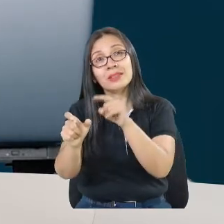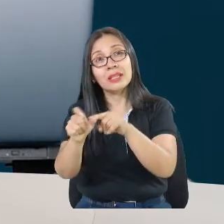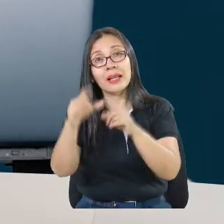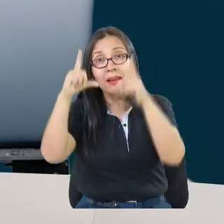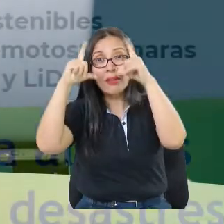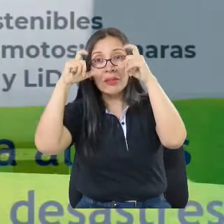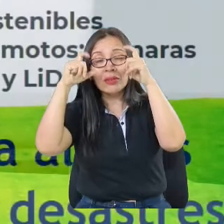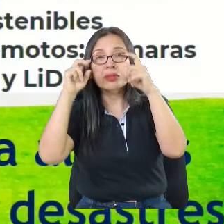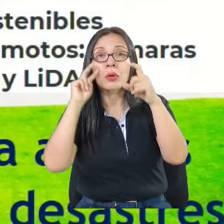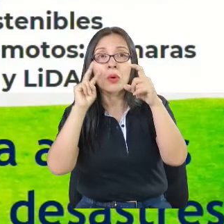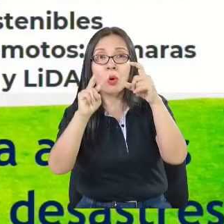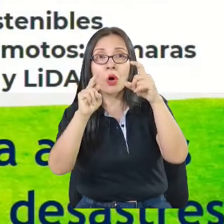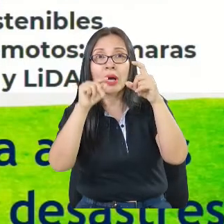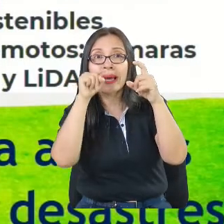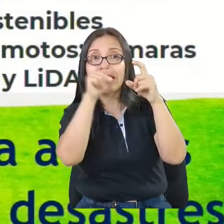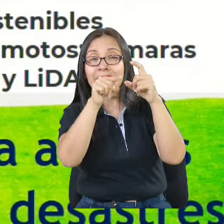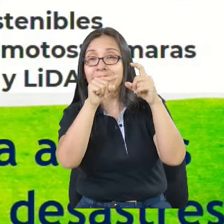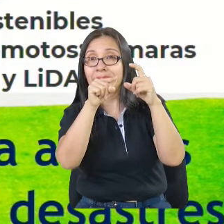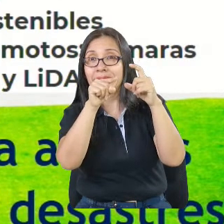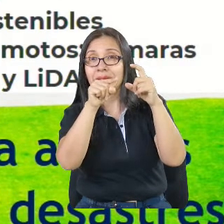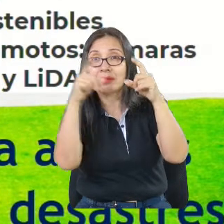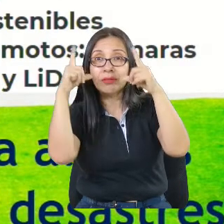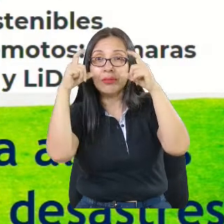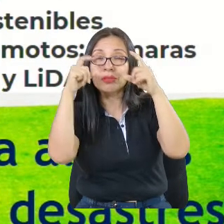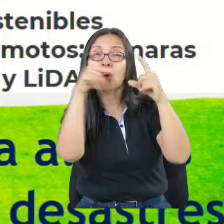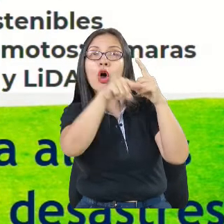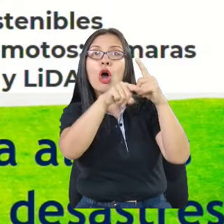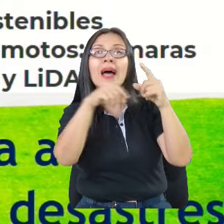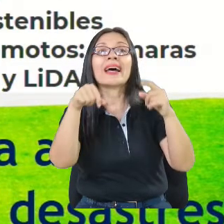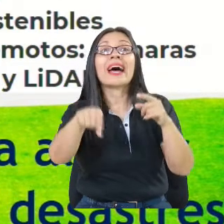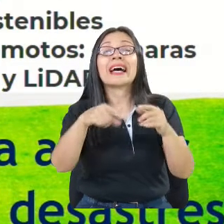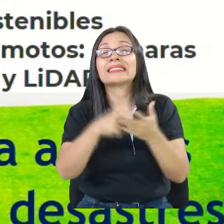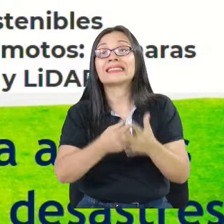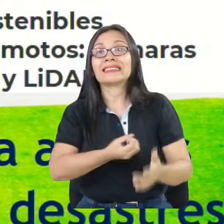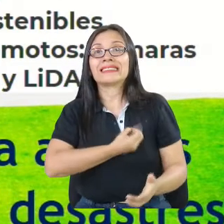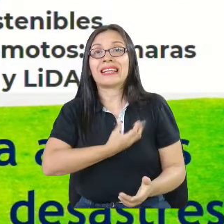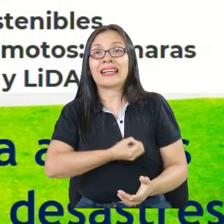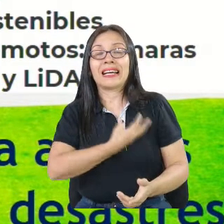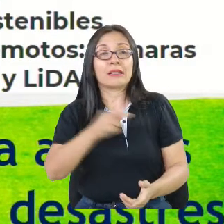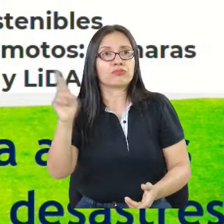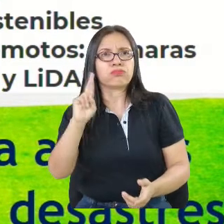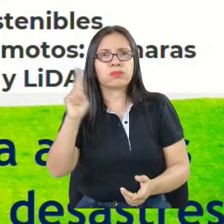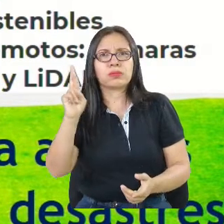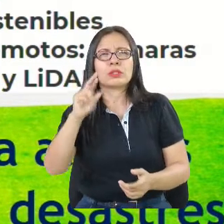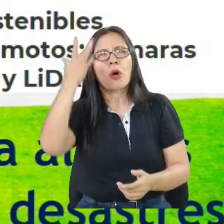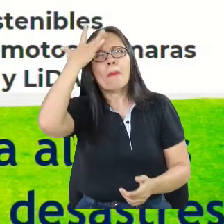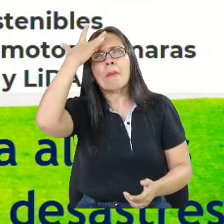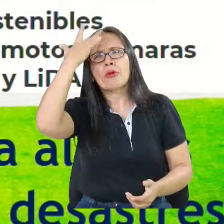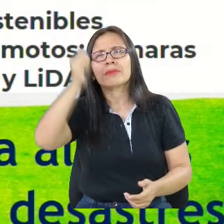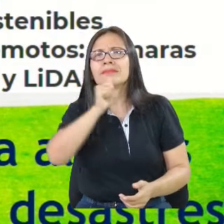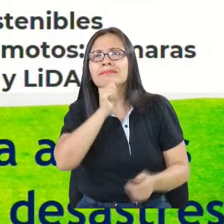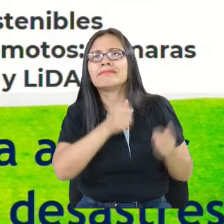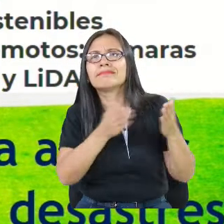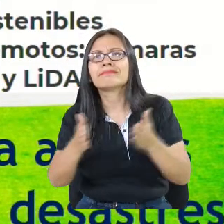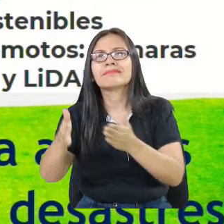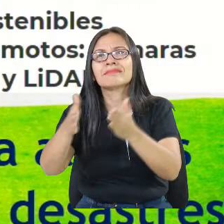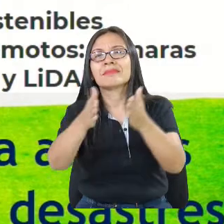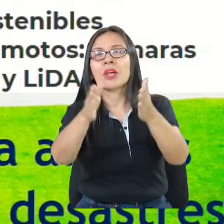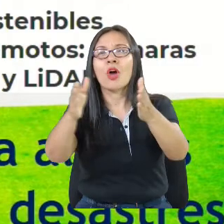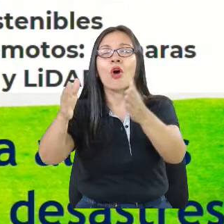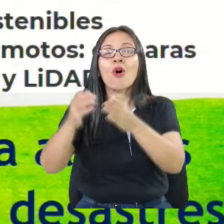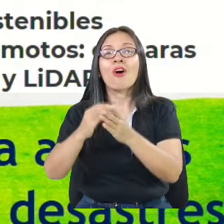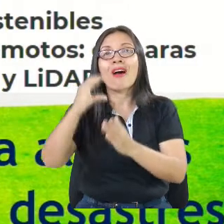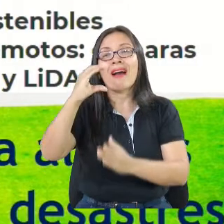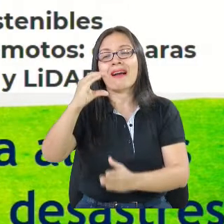En ese momento estábamos en una alerta naranja por el río Cauca, un aumento del nivel en el río Cauca